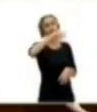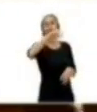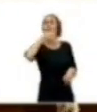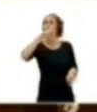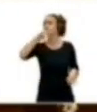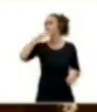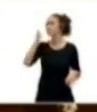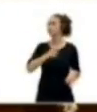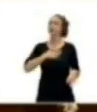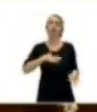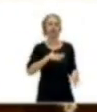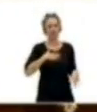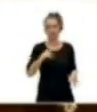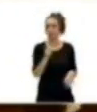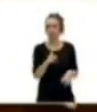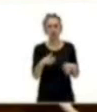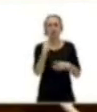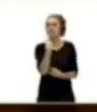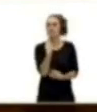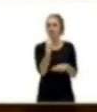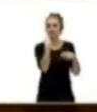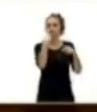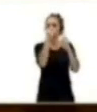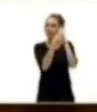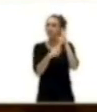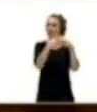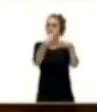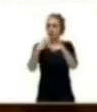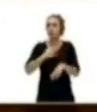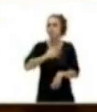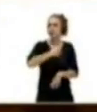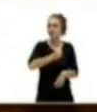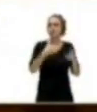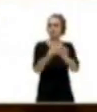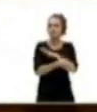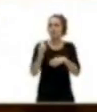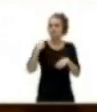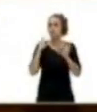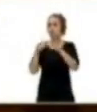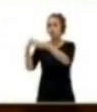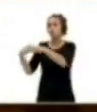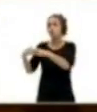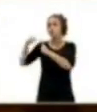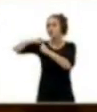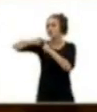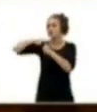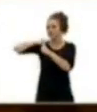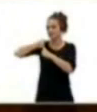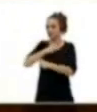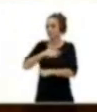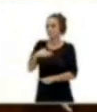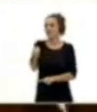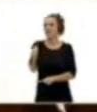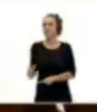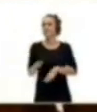políticas valientes que supongan una ruptura con aquellos grupos de presión que solo buscan riqueza de